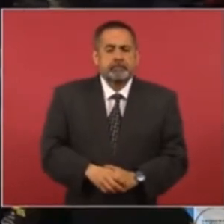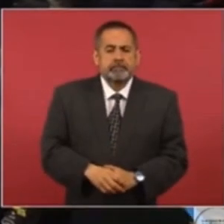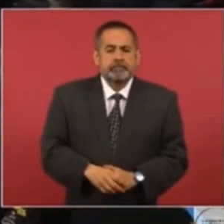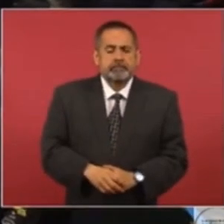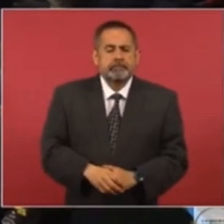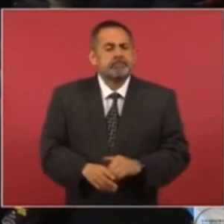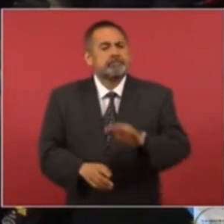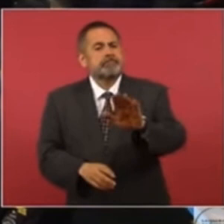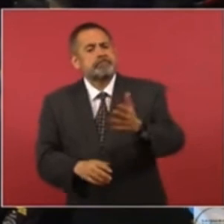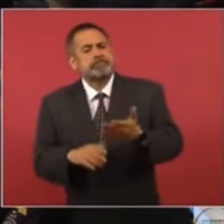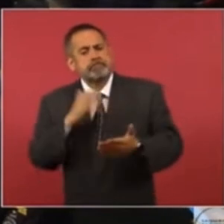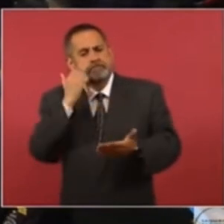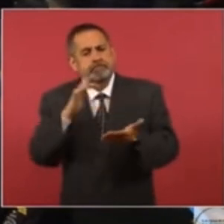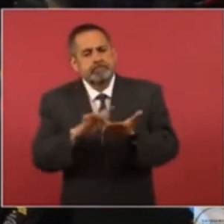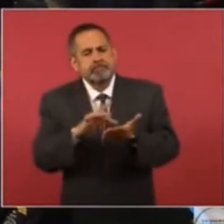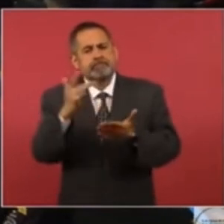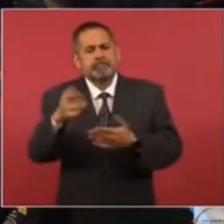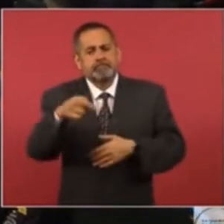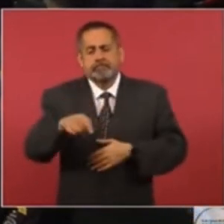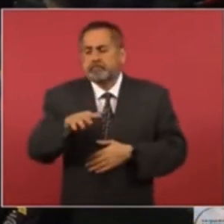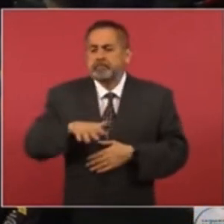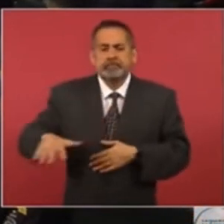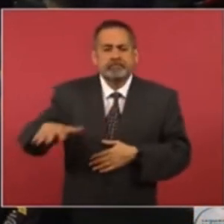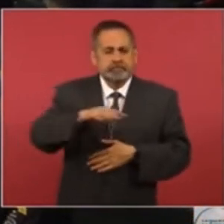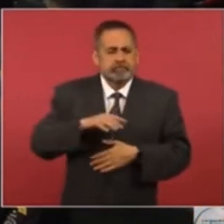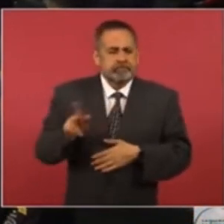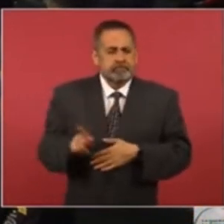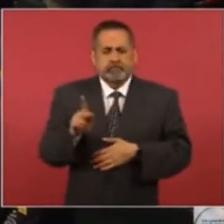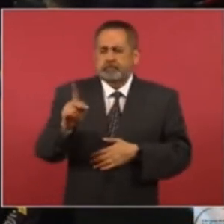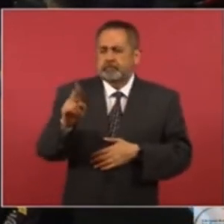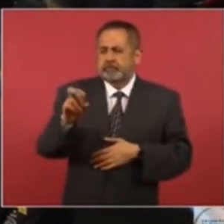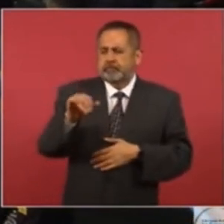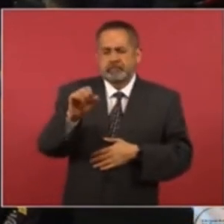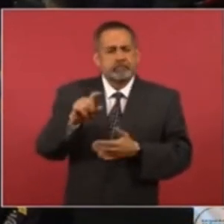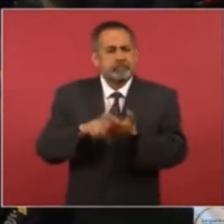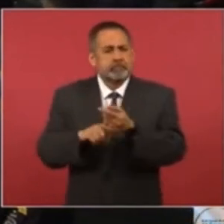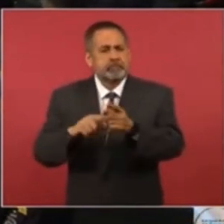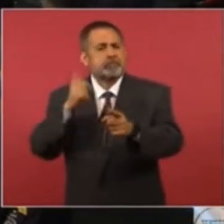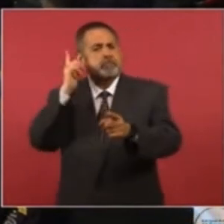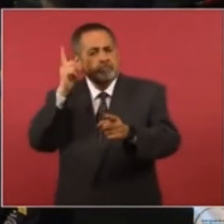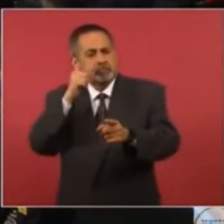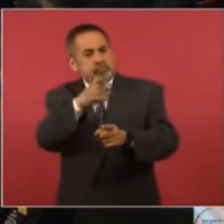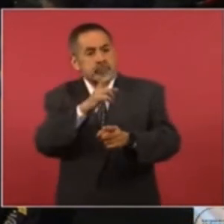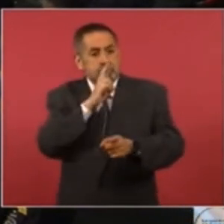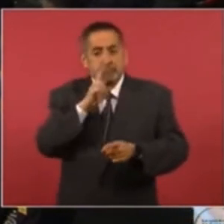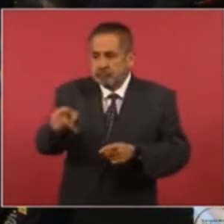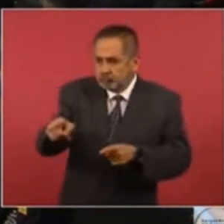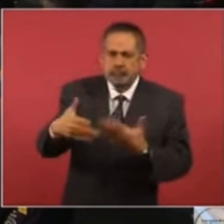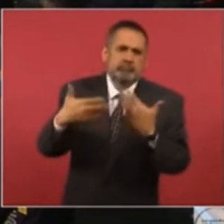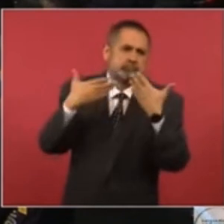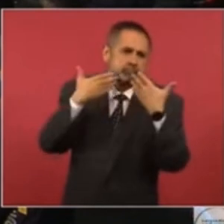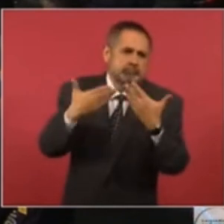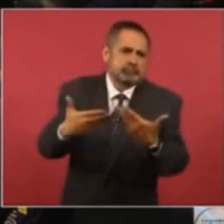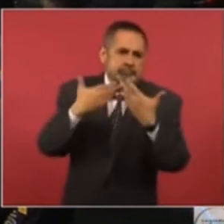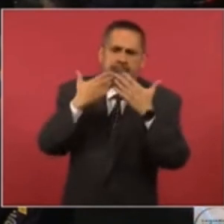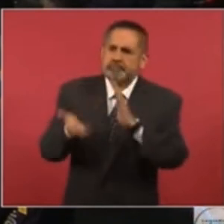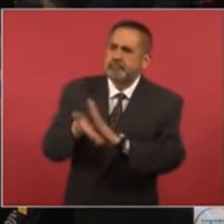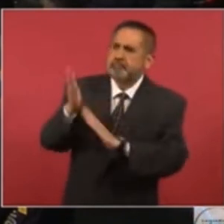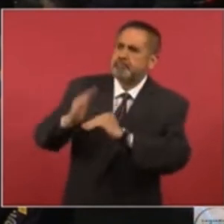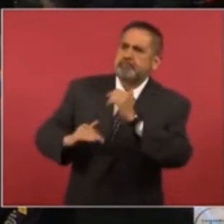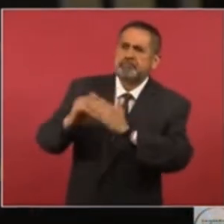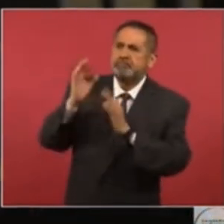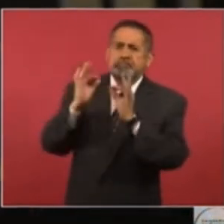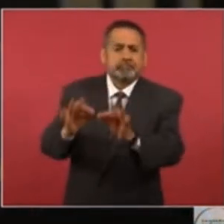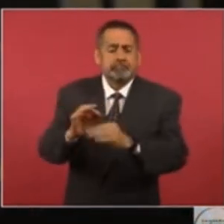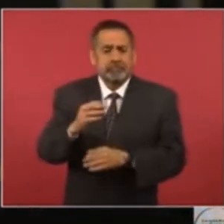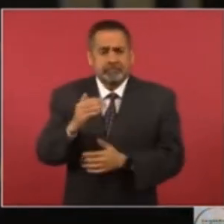Queremos agradecerle aquí al pueblo de presas por su pronta respuesta a nuestra petición. Me atrevo a decir que